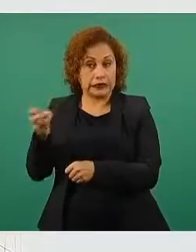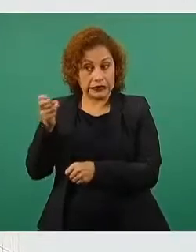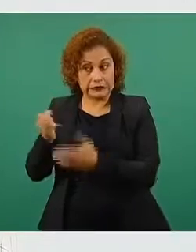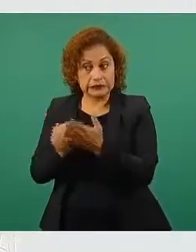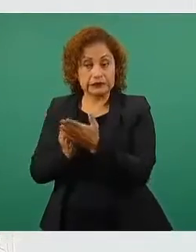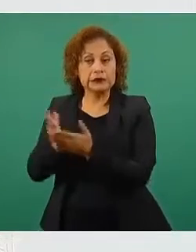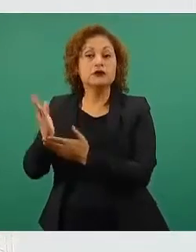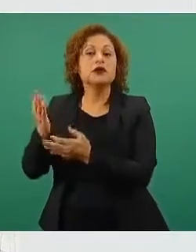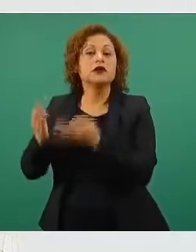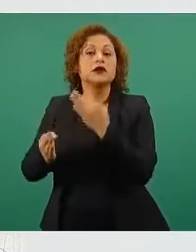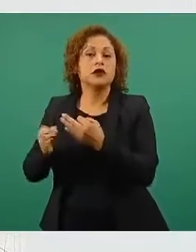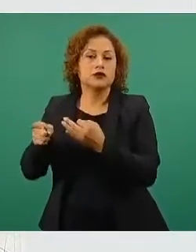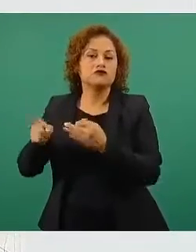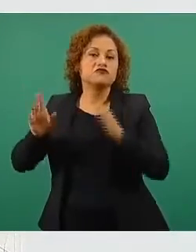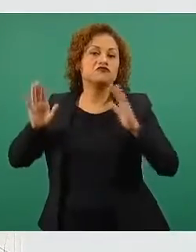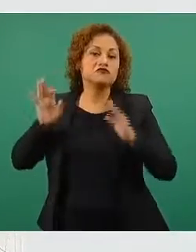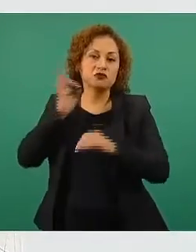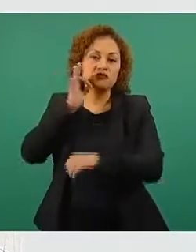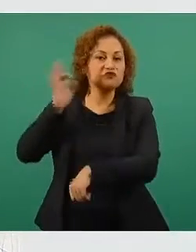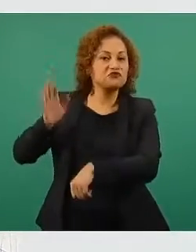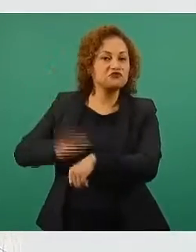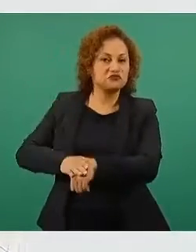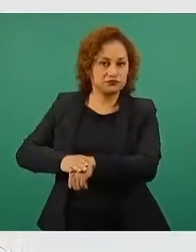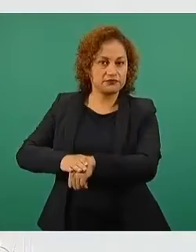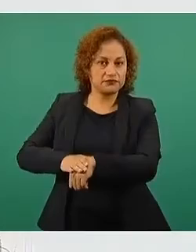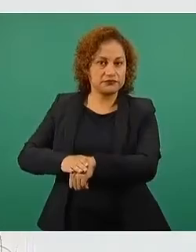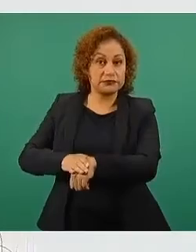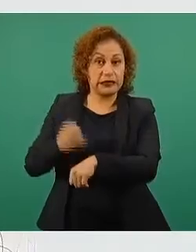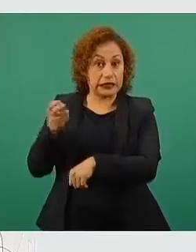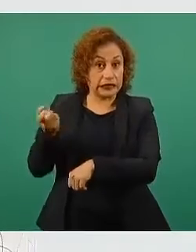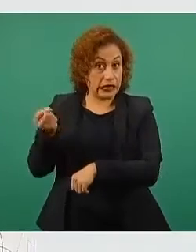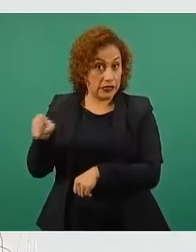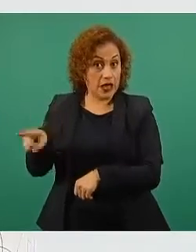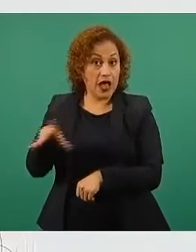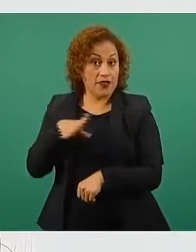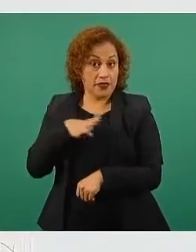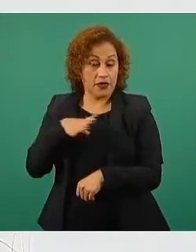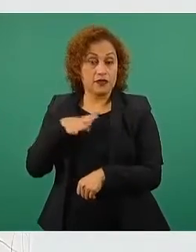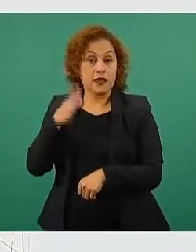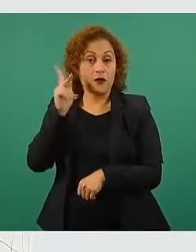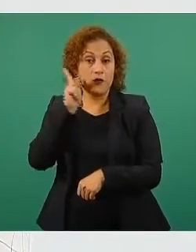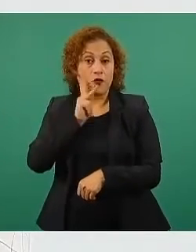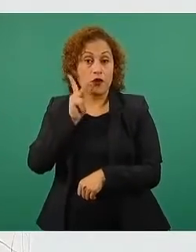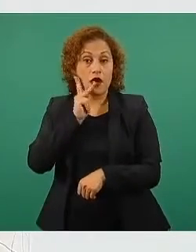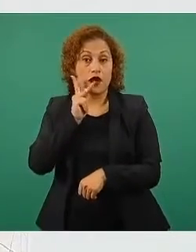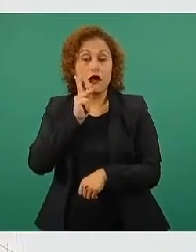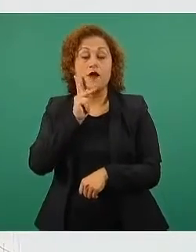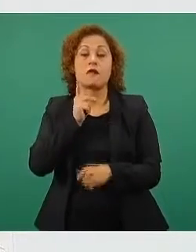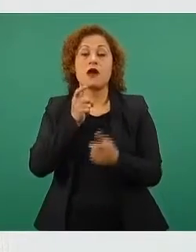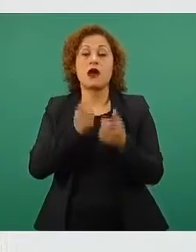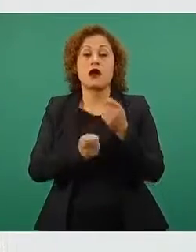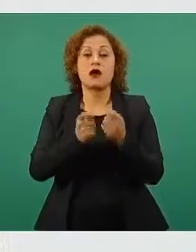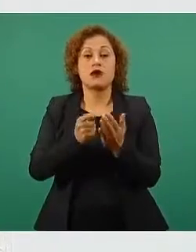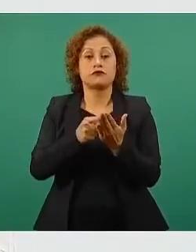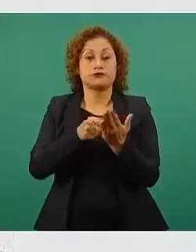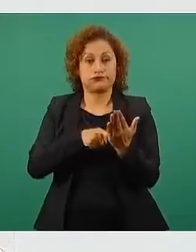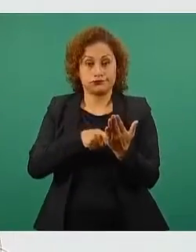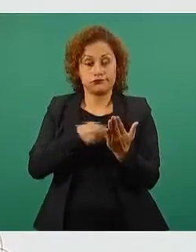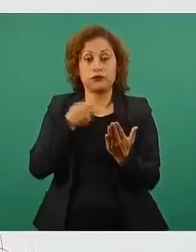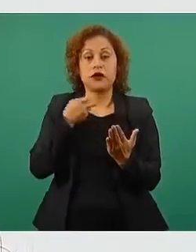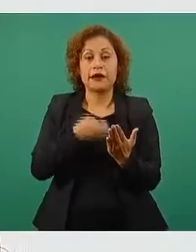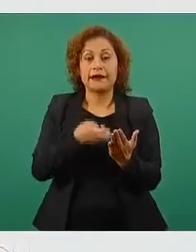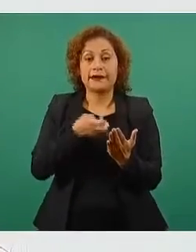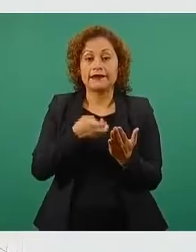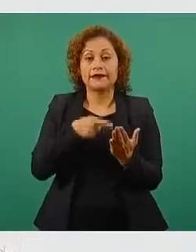diversos mensajes de texto de parte del número que